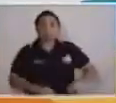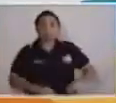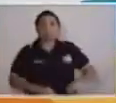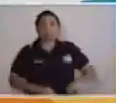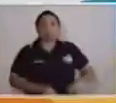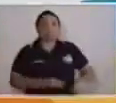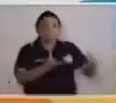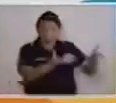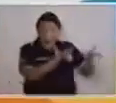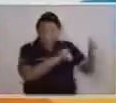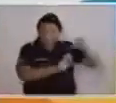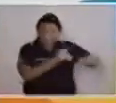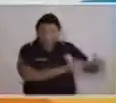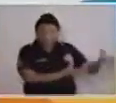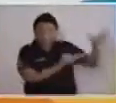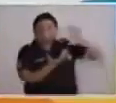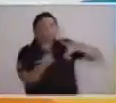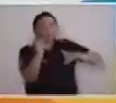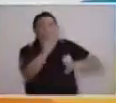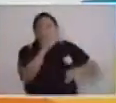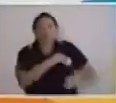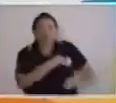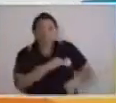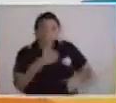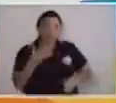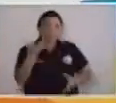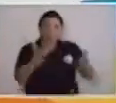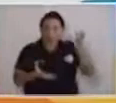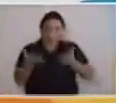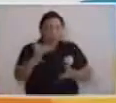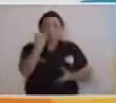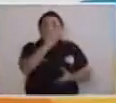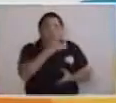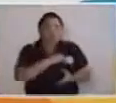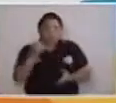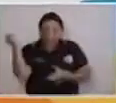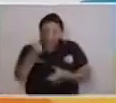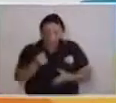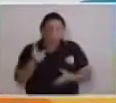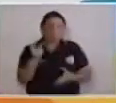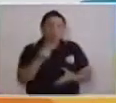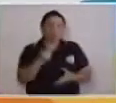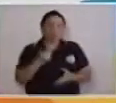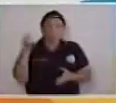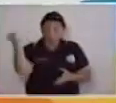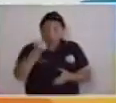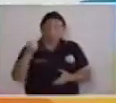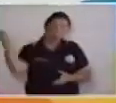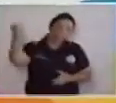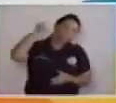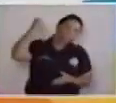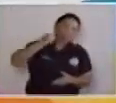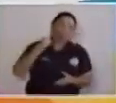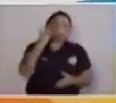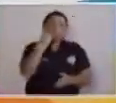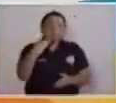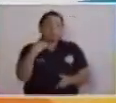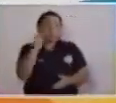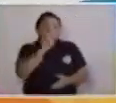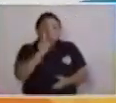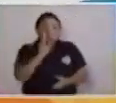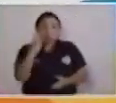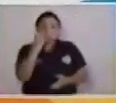apague el fuego. El agua no quiere apagar el fuego. El fuego no quiere quemar al palo. El palo no quiere